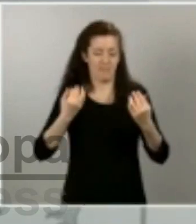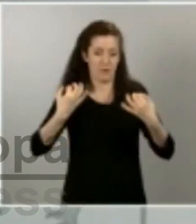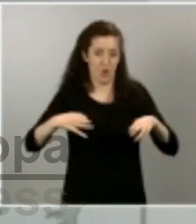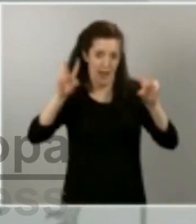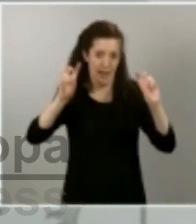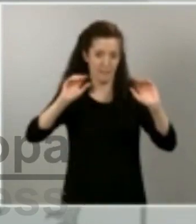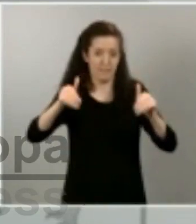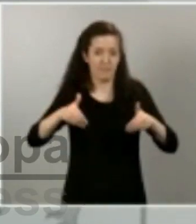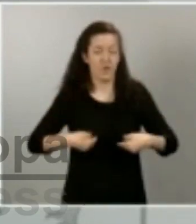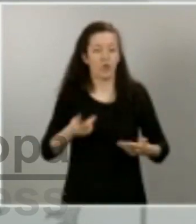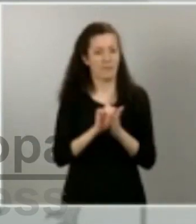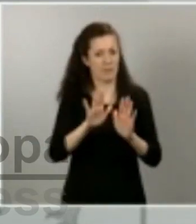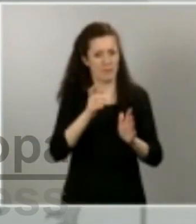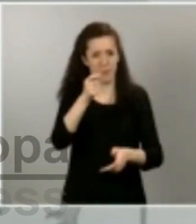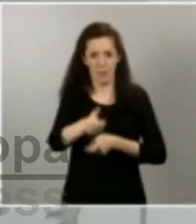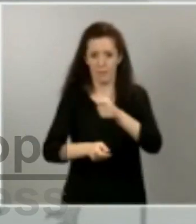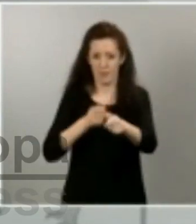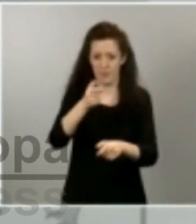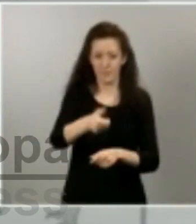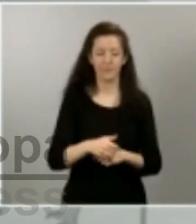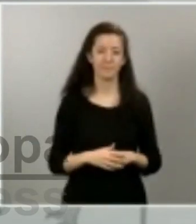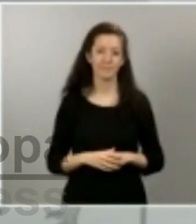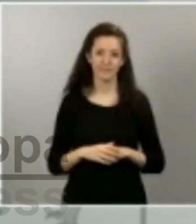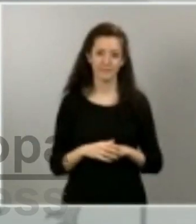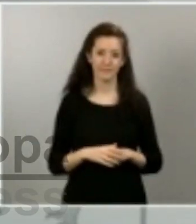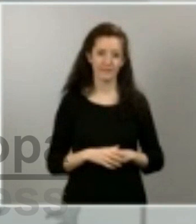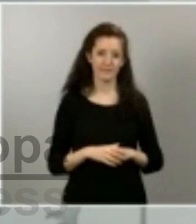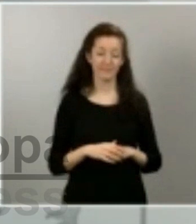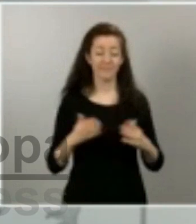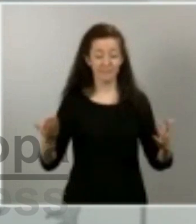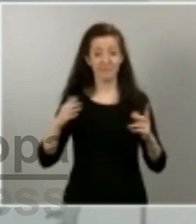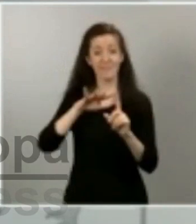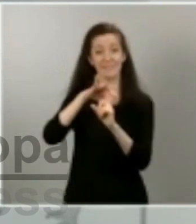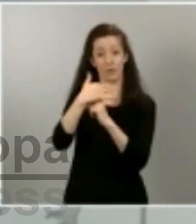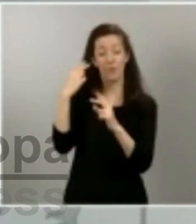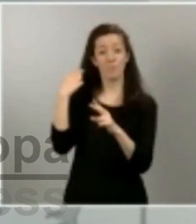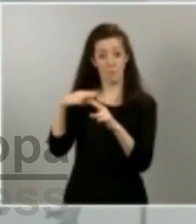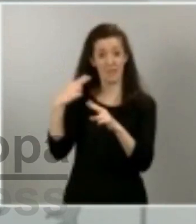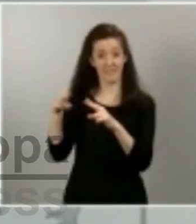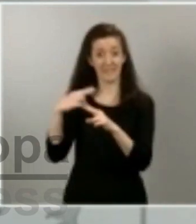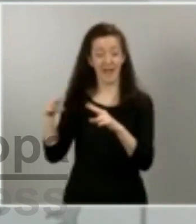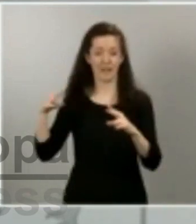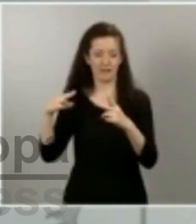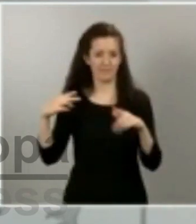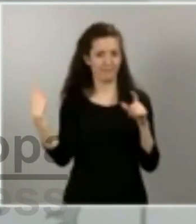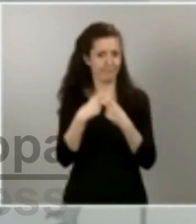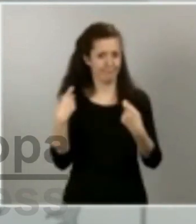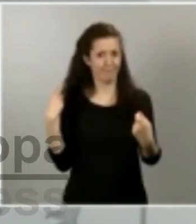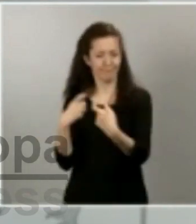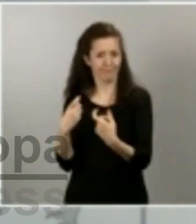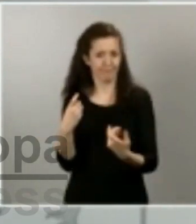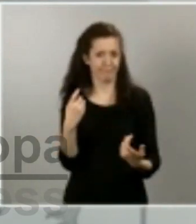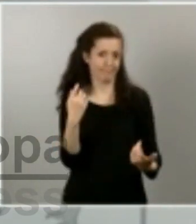permitís el símil, es la desescalada en la tensión política. Lo que está soportando el mundo entero, y nuestro país, lógicamente,